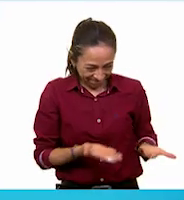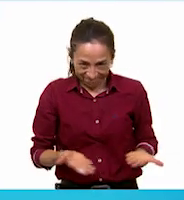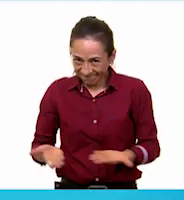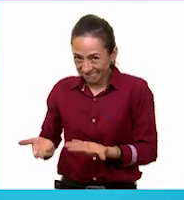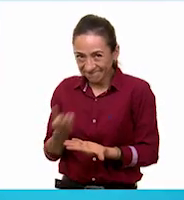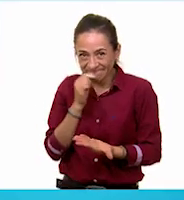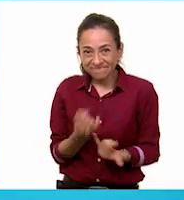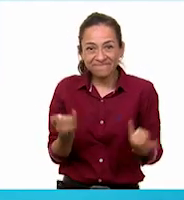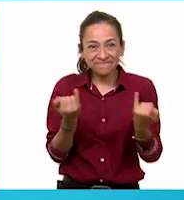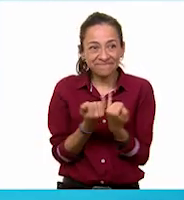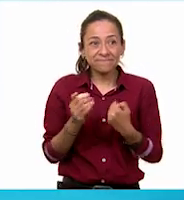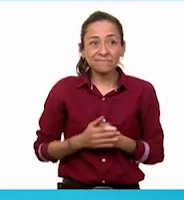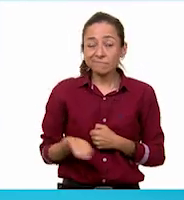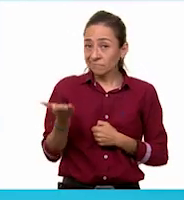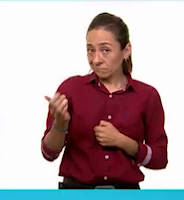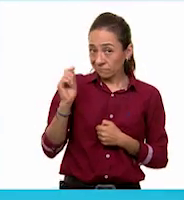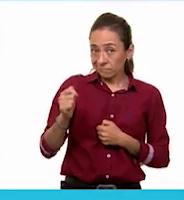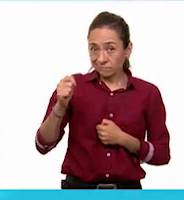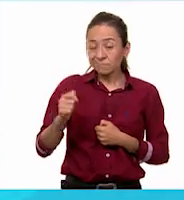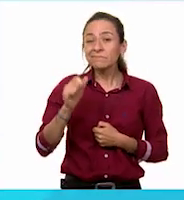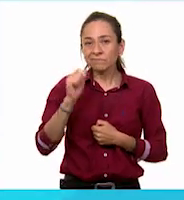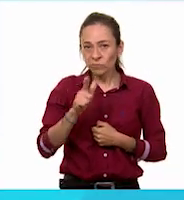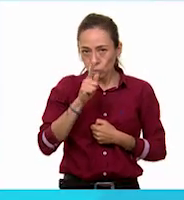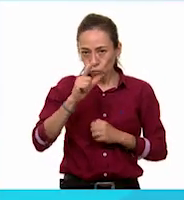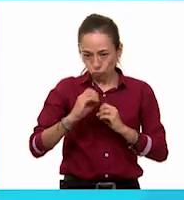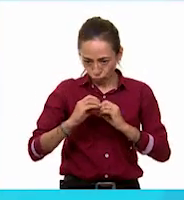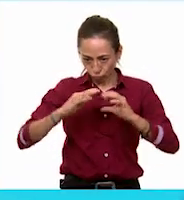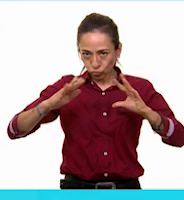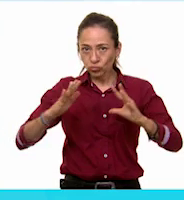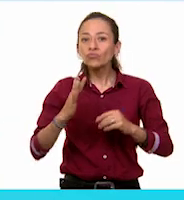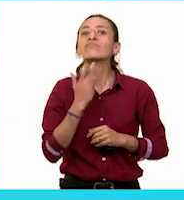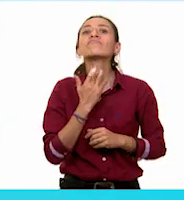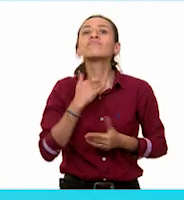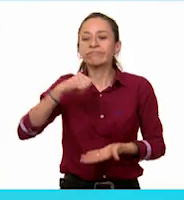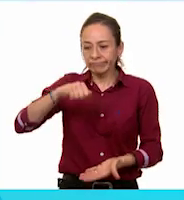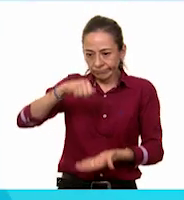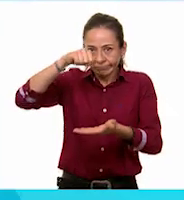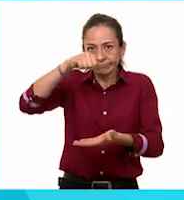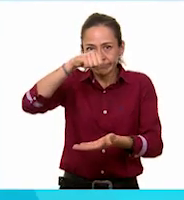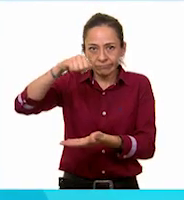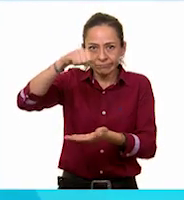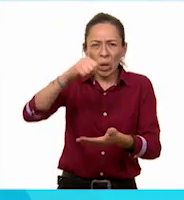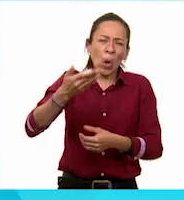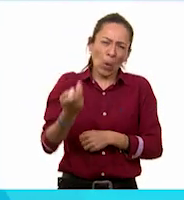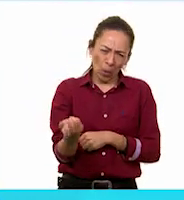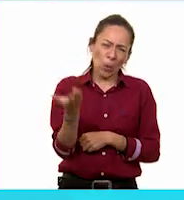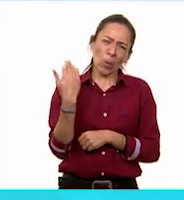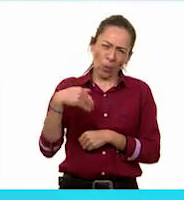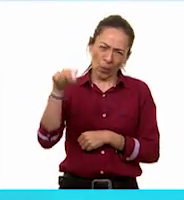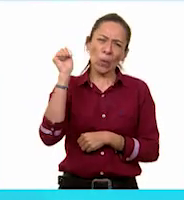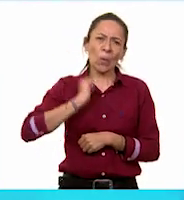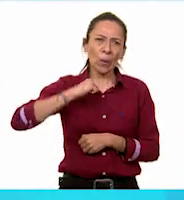Esta es una lámpara de alcohol, con la que antes se iluminaba en las